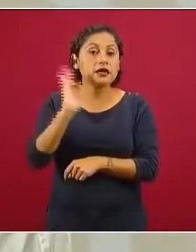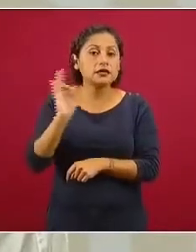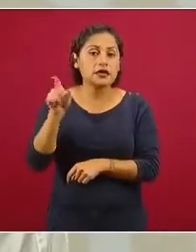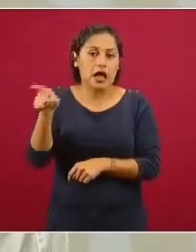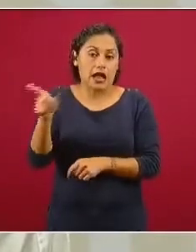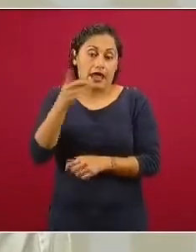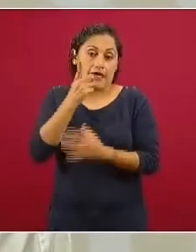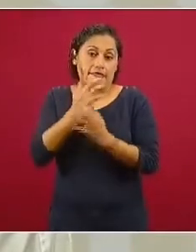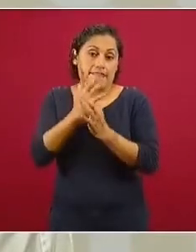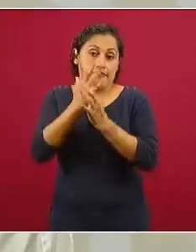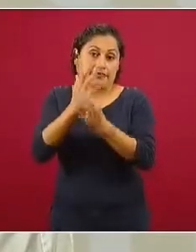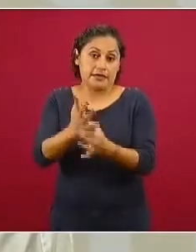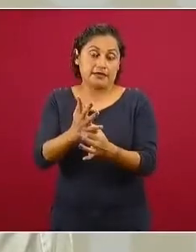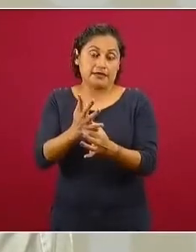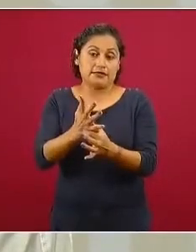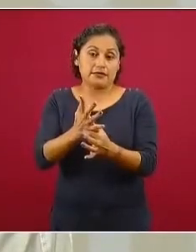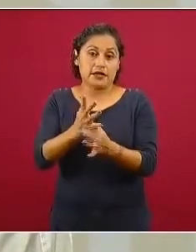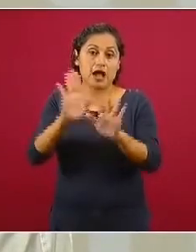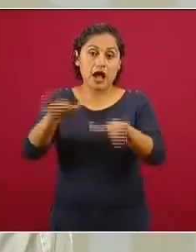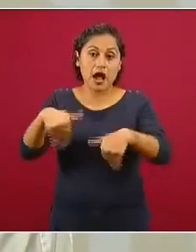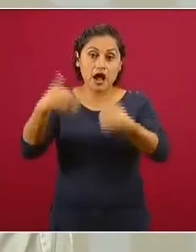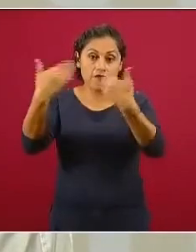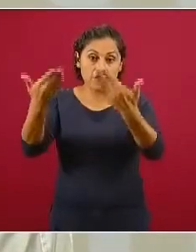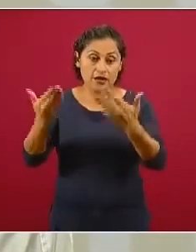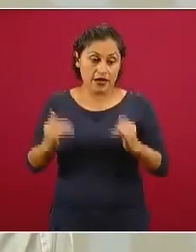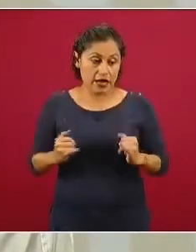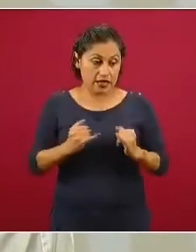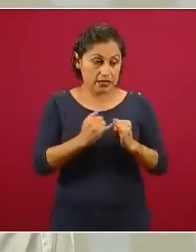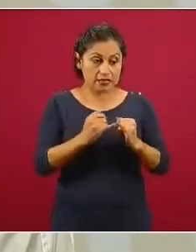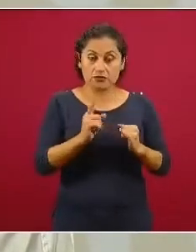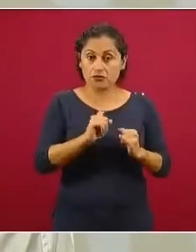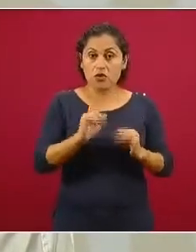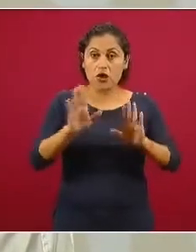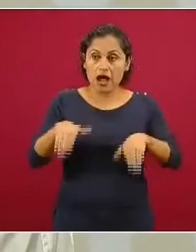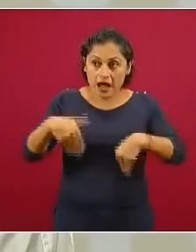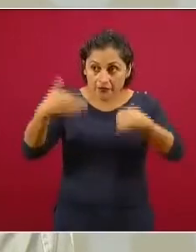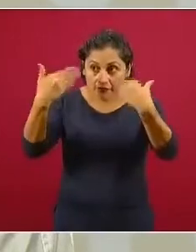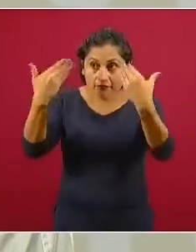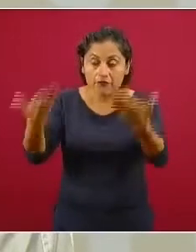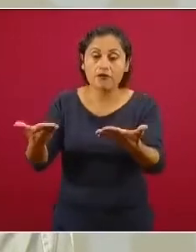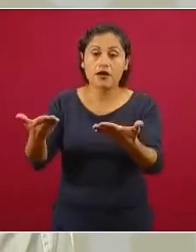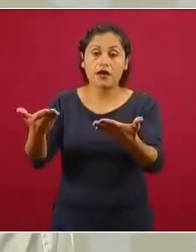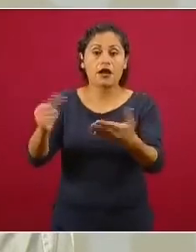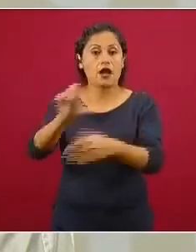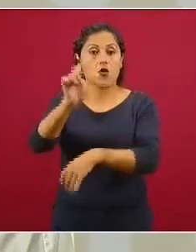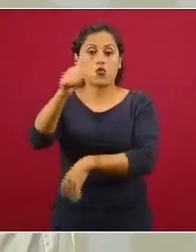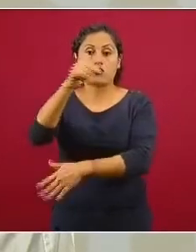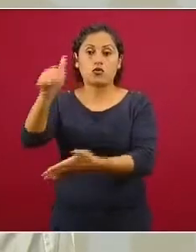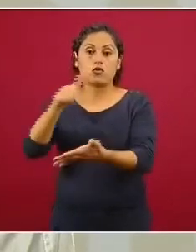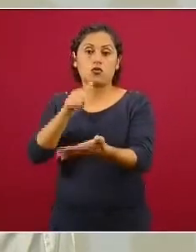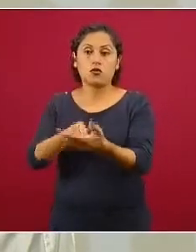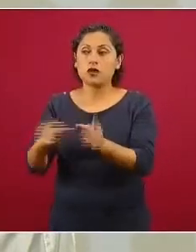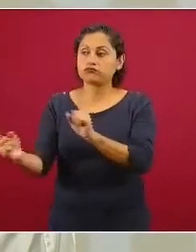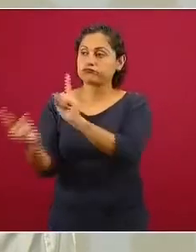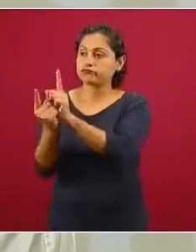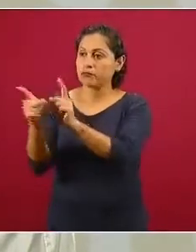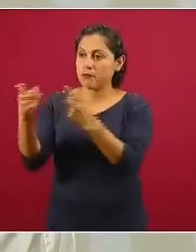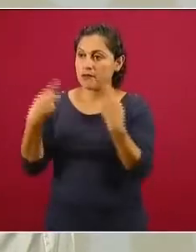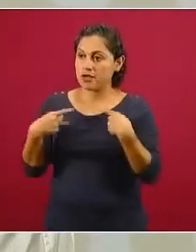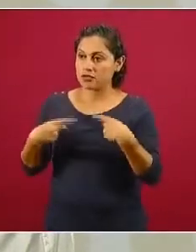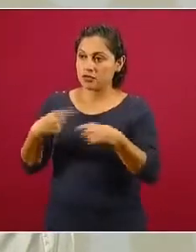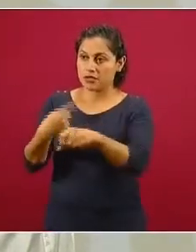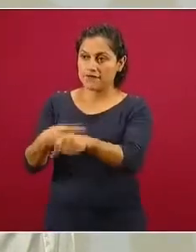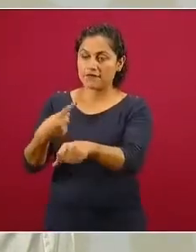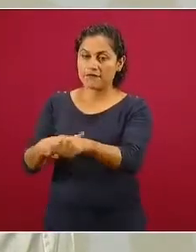según su reporte, a un caso fuera de la exposición ocupacional y le hicieron una prueba